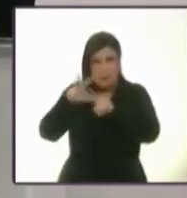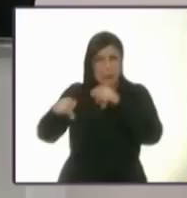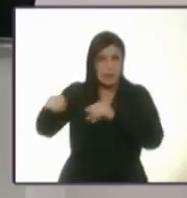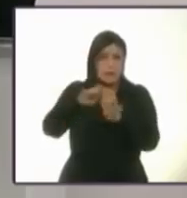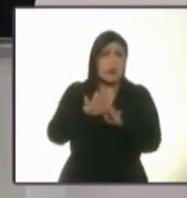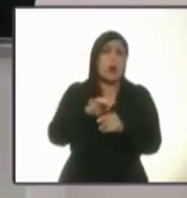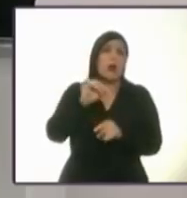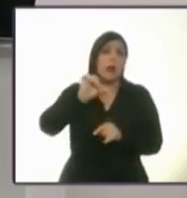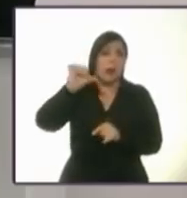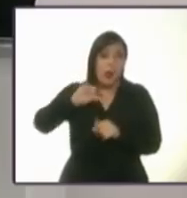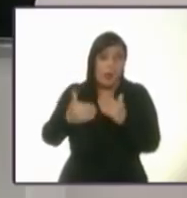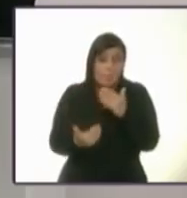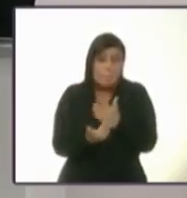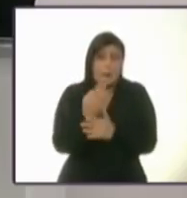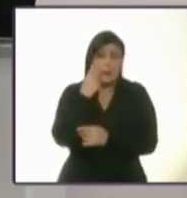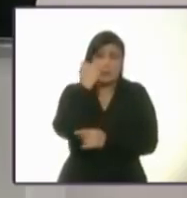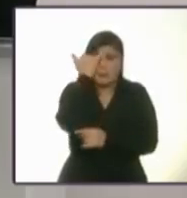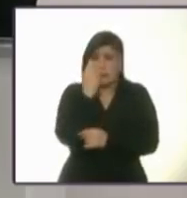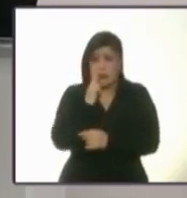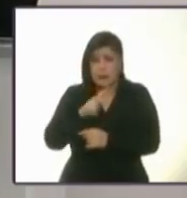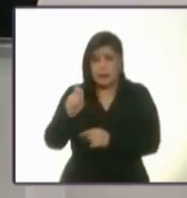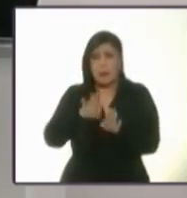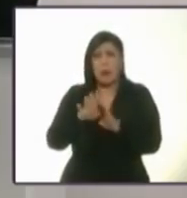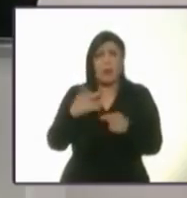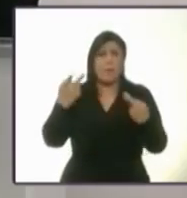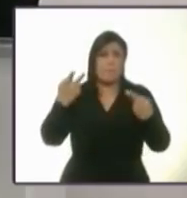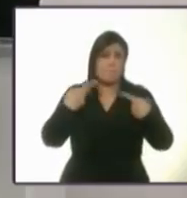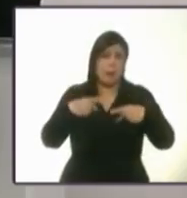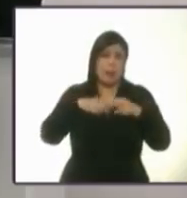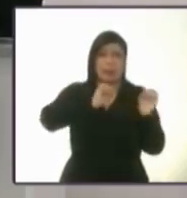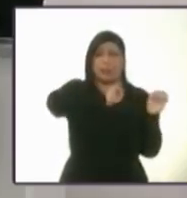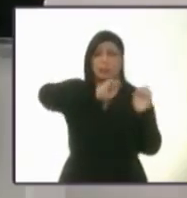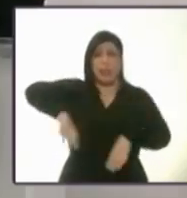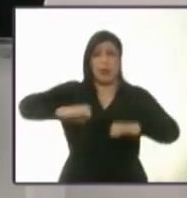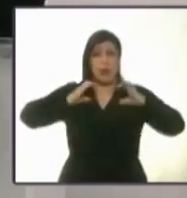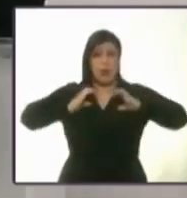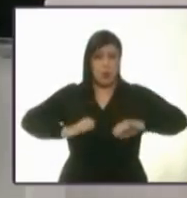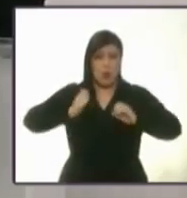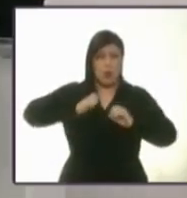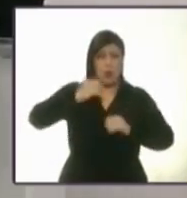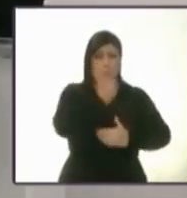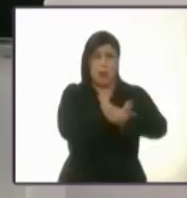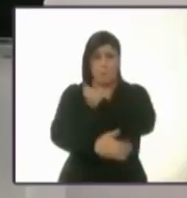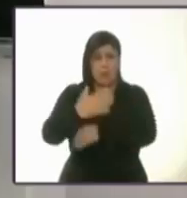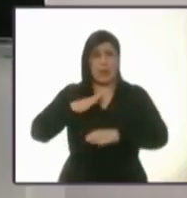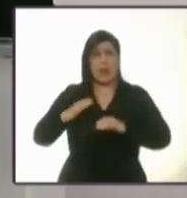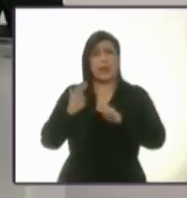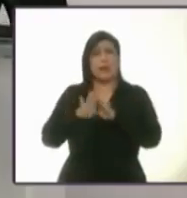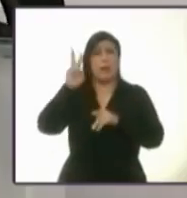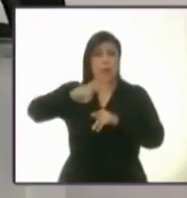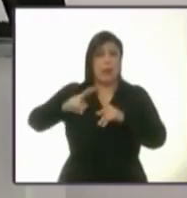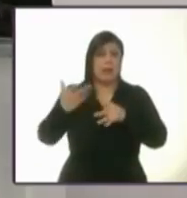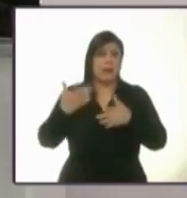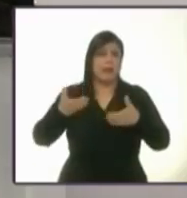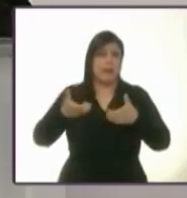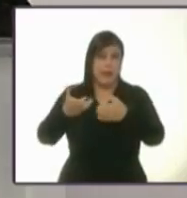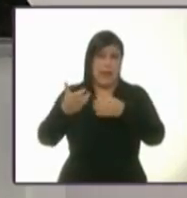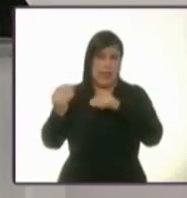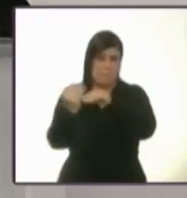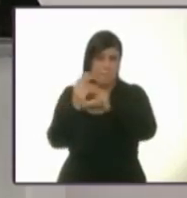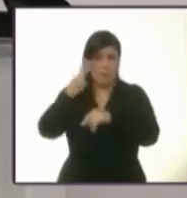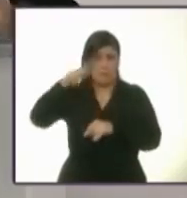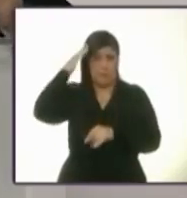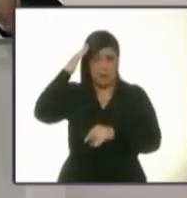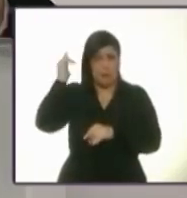Amanecimos con estas imágenes de restos humanos arrojados en una de las principales avenidas, si no es que la principal de la Ciudad de México,